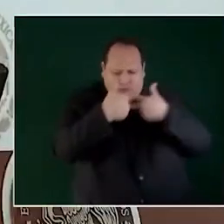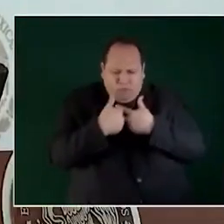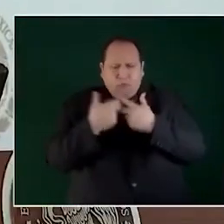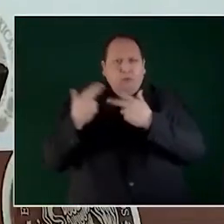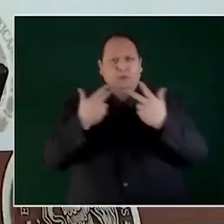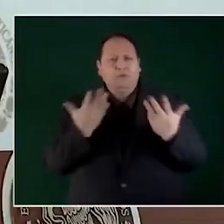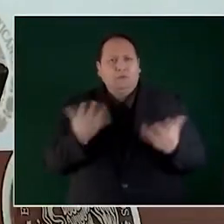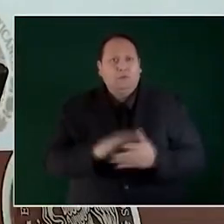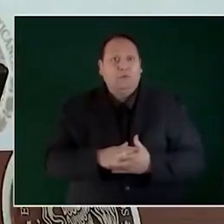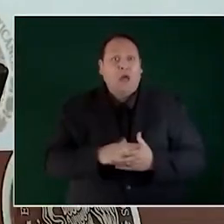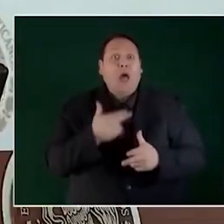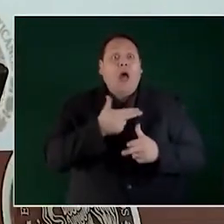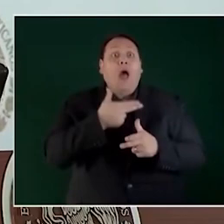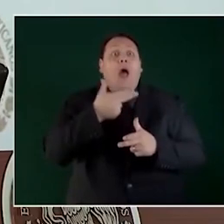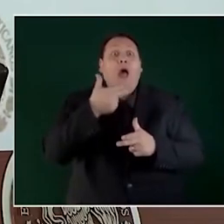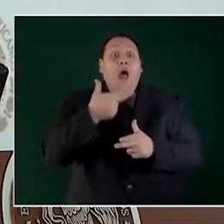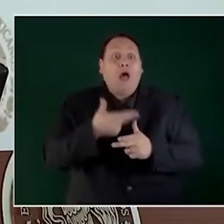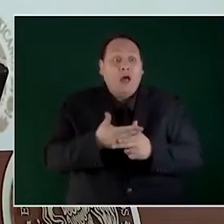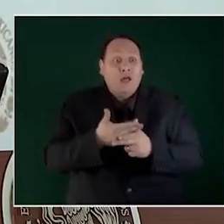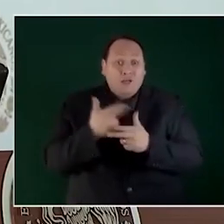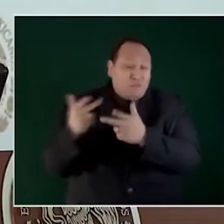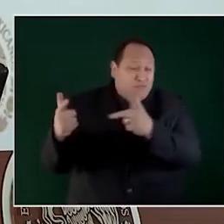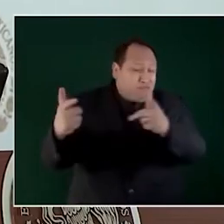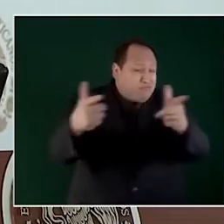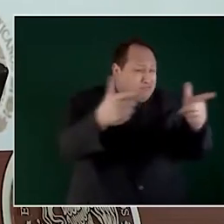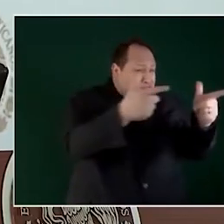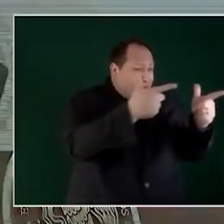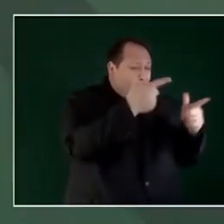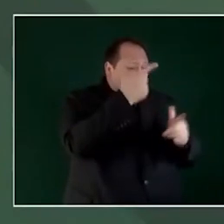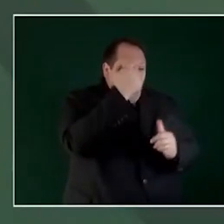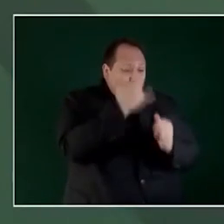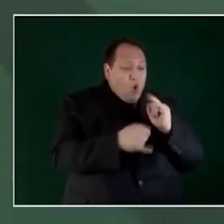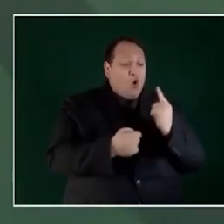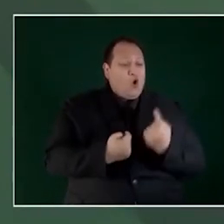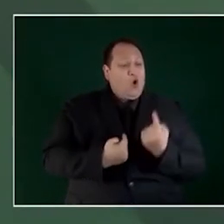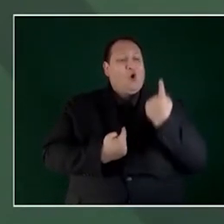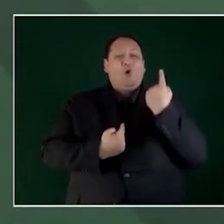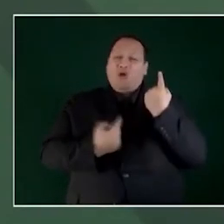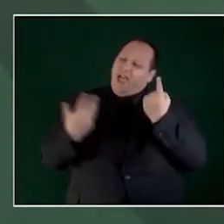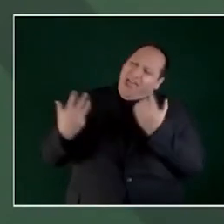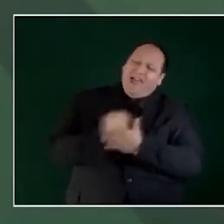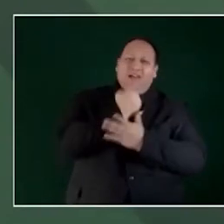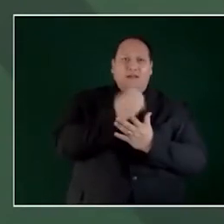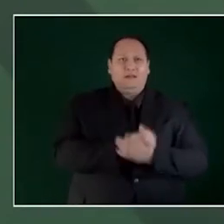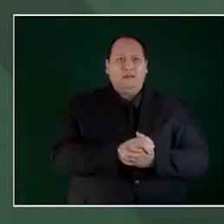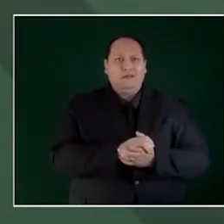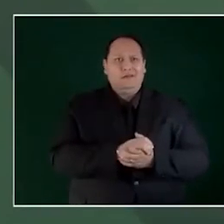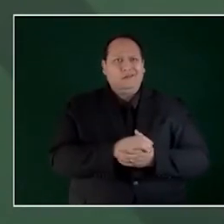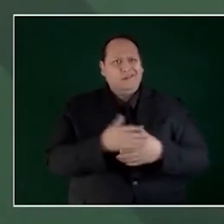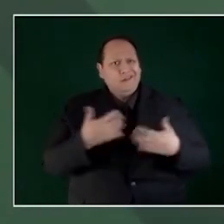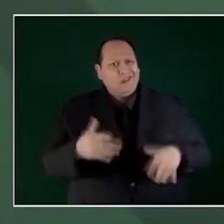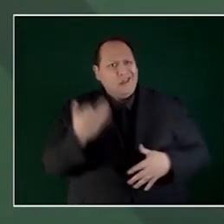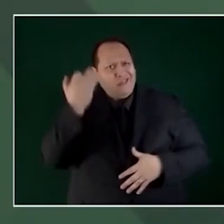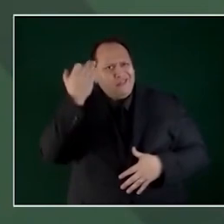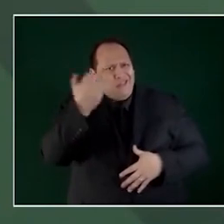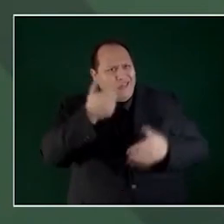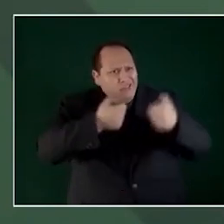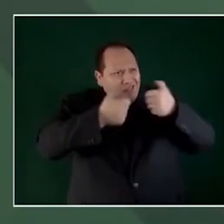hasta que queda uno. Fíjense cuánto tiempo en eso.